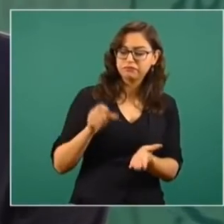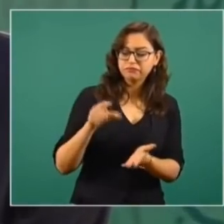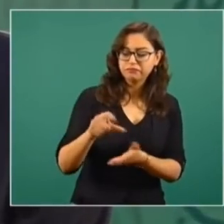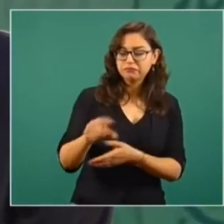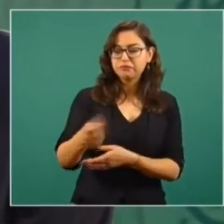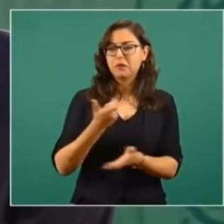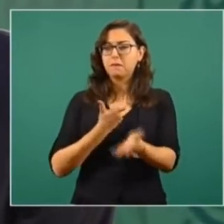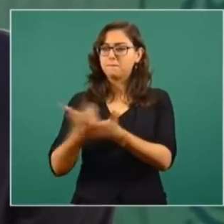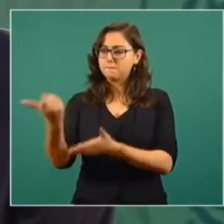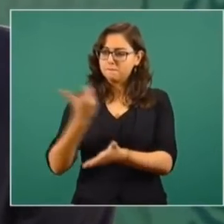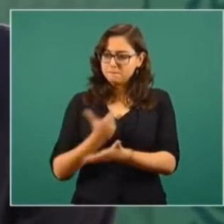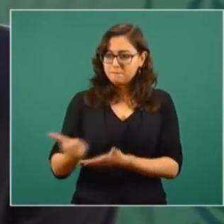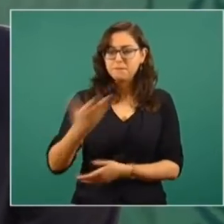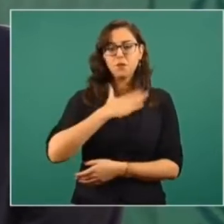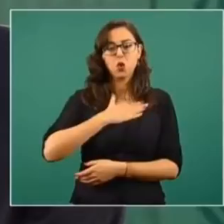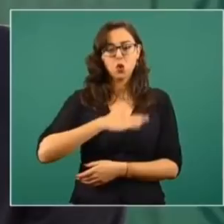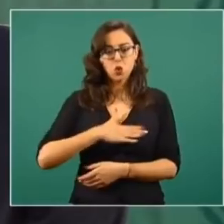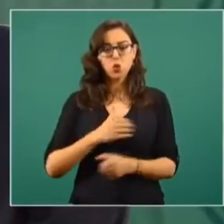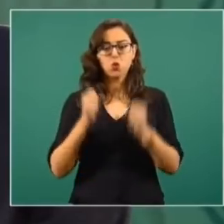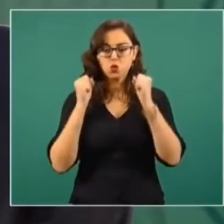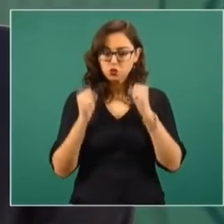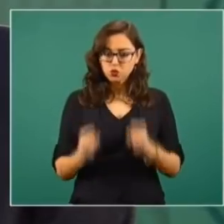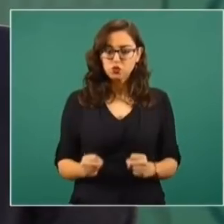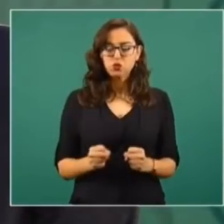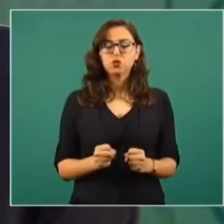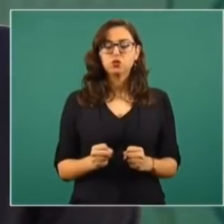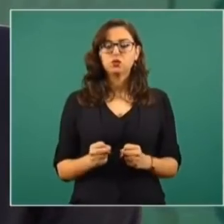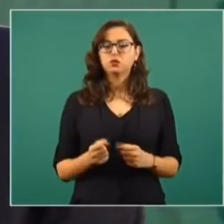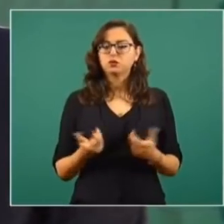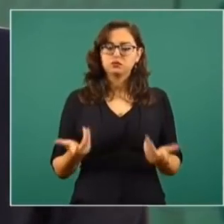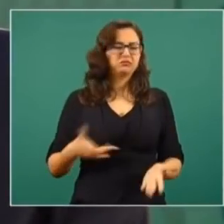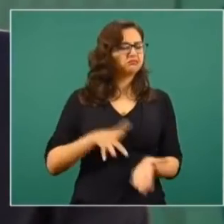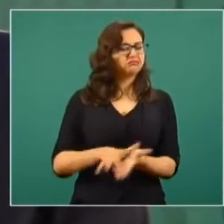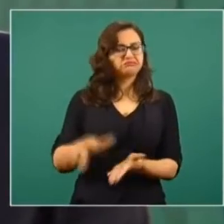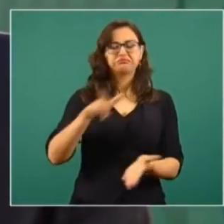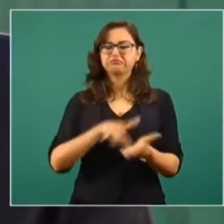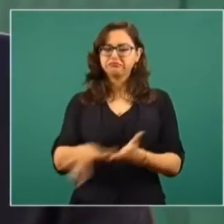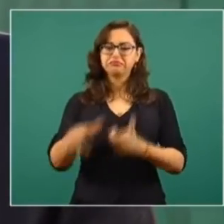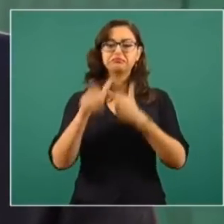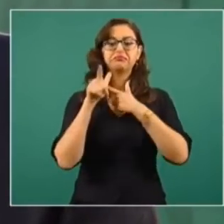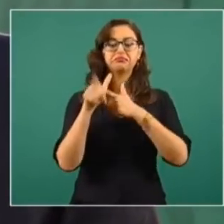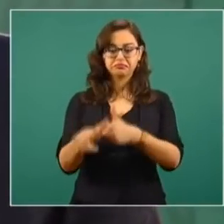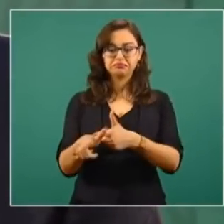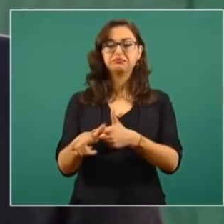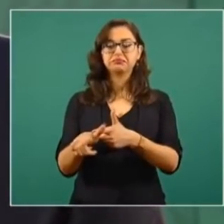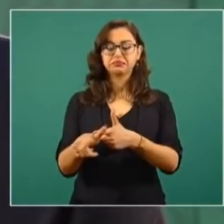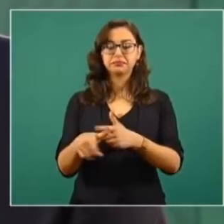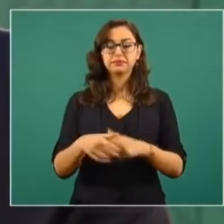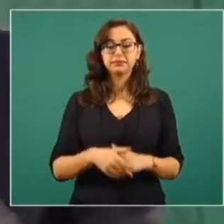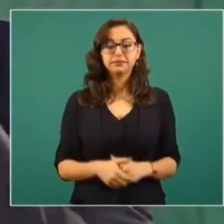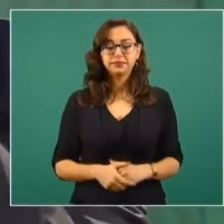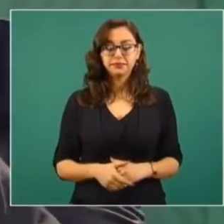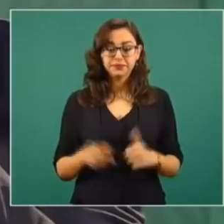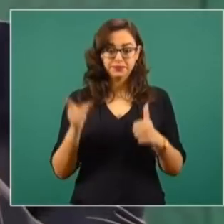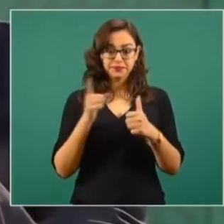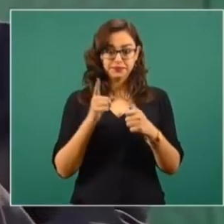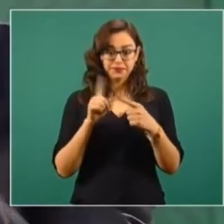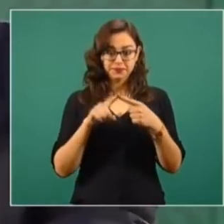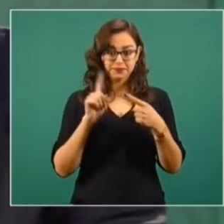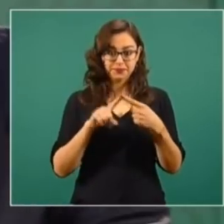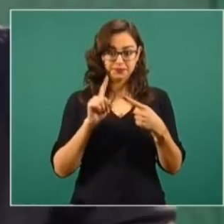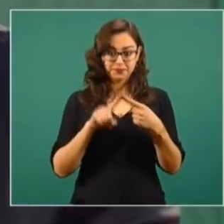garantía para los básicos, seguir apoyando a los productores. Esa es una